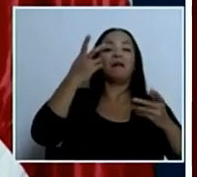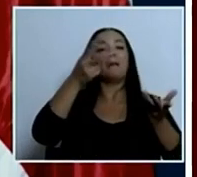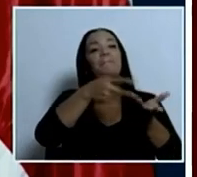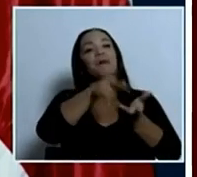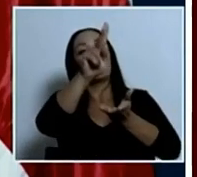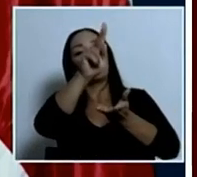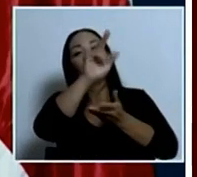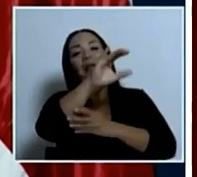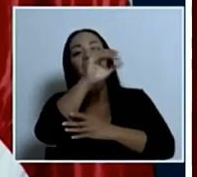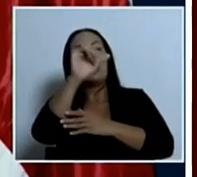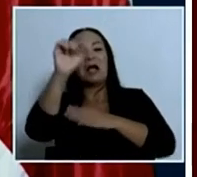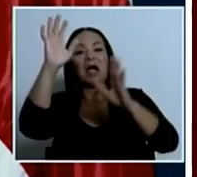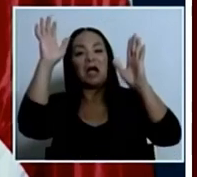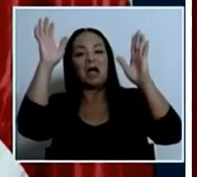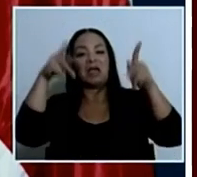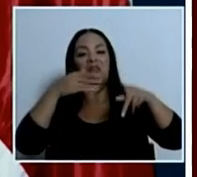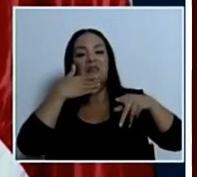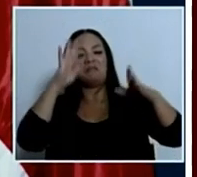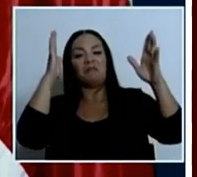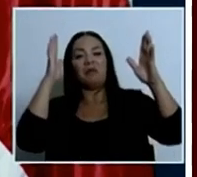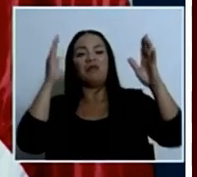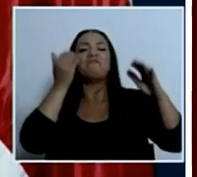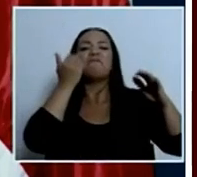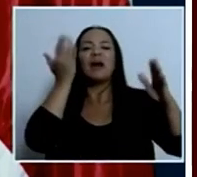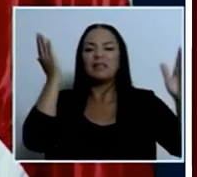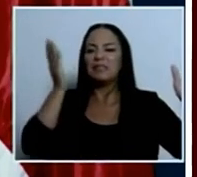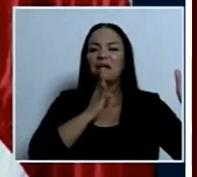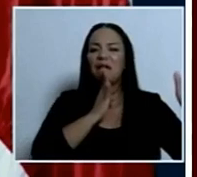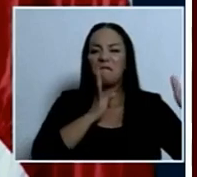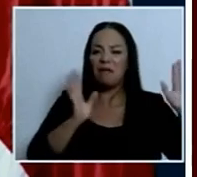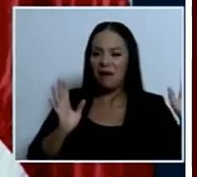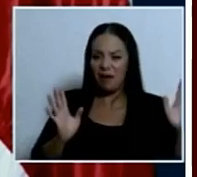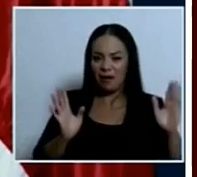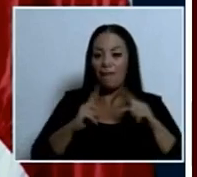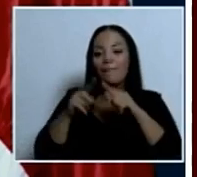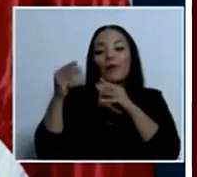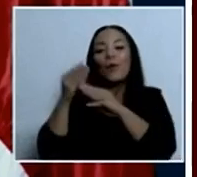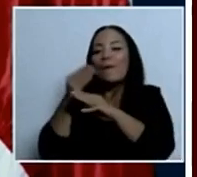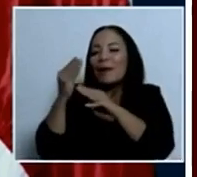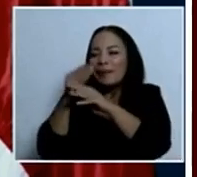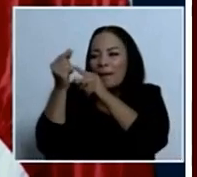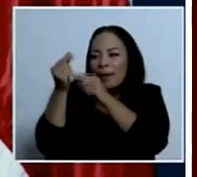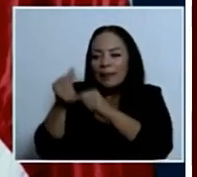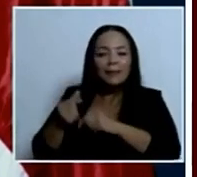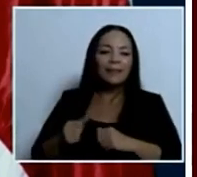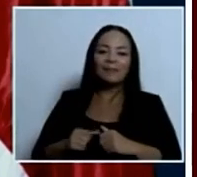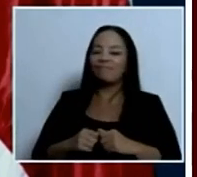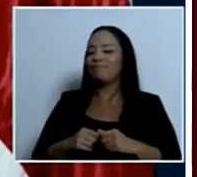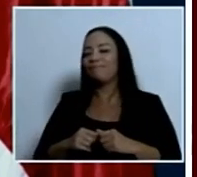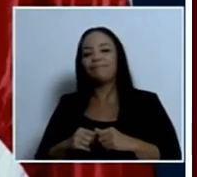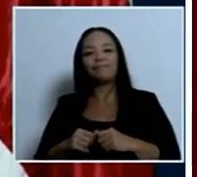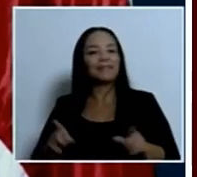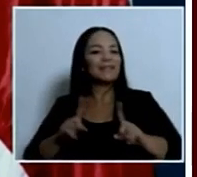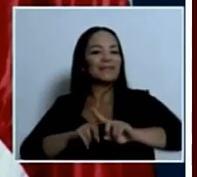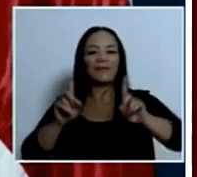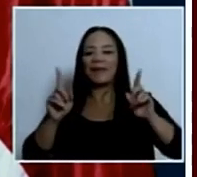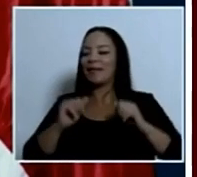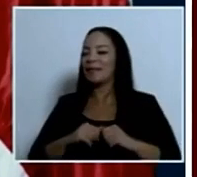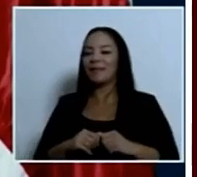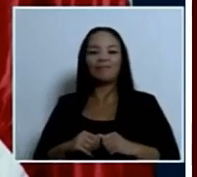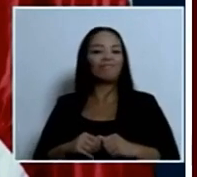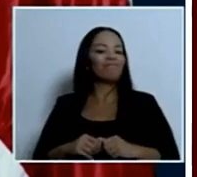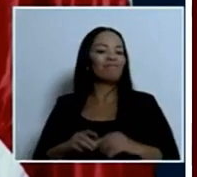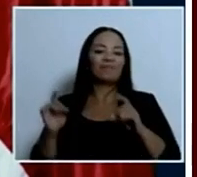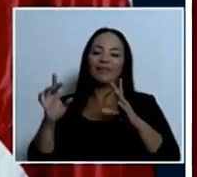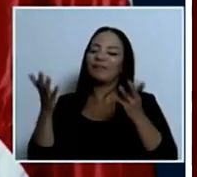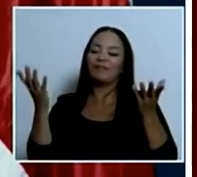como un energúmeno es muy fácil pero la matemática es más cruel que la demagogia